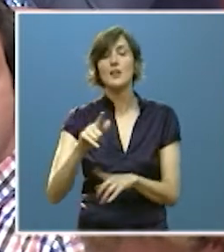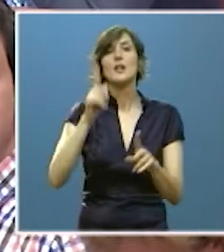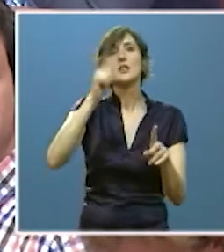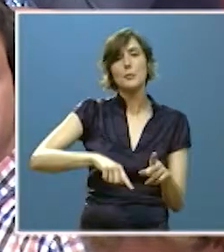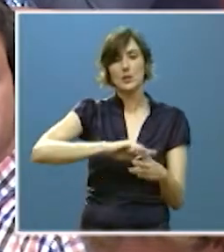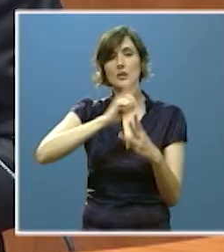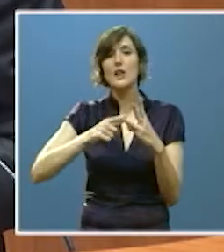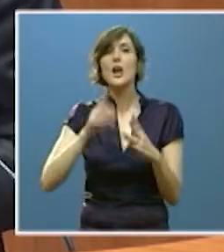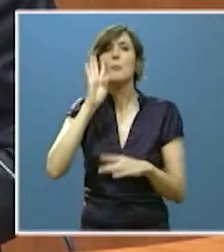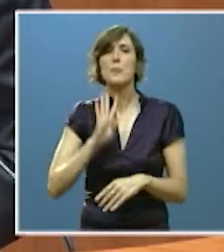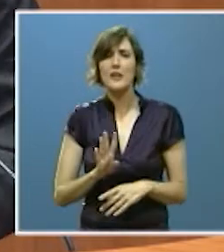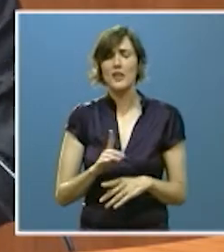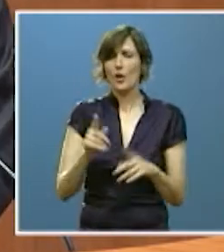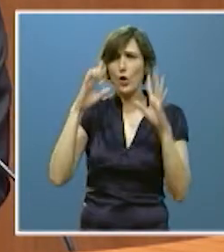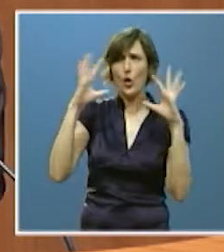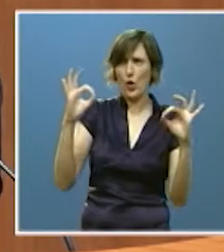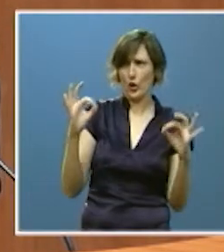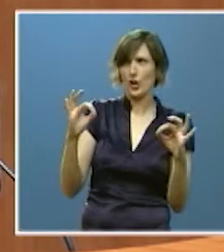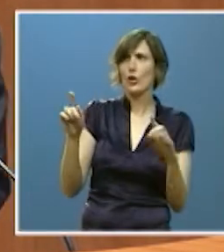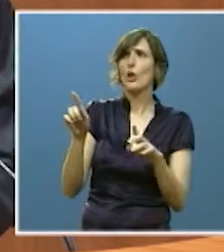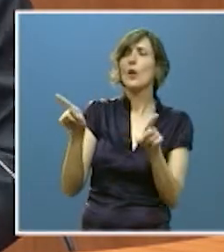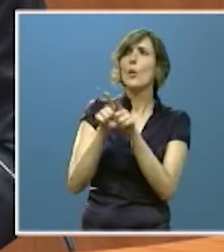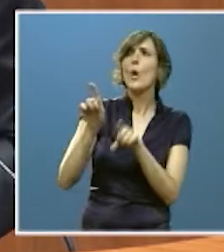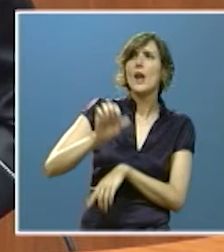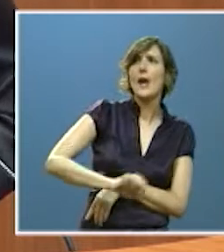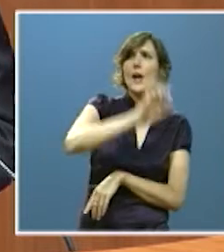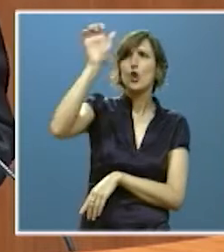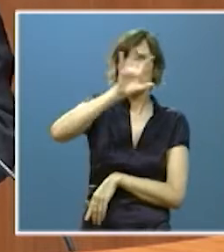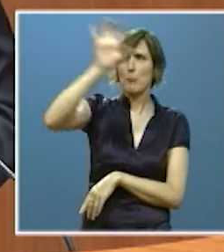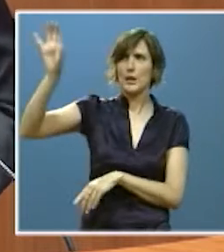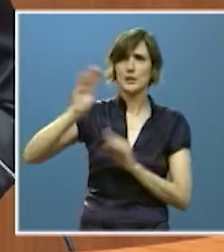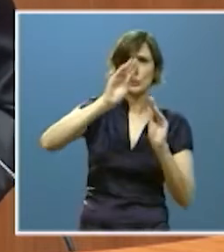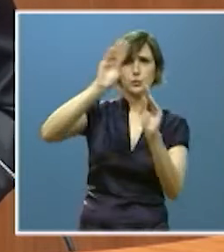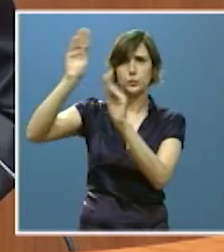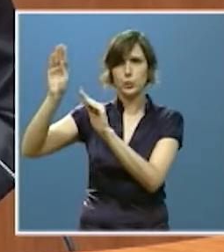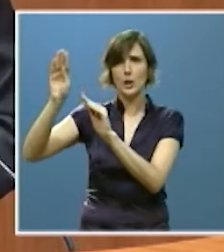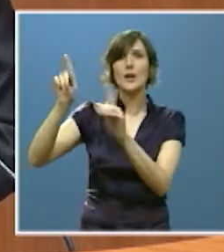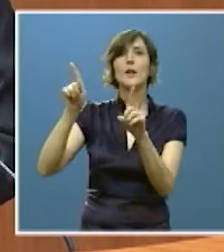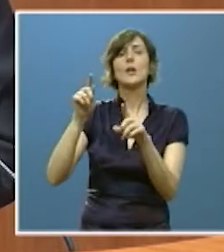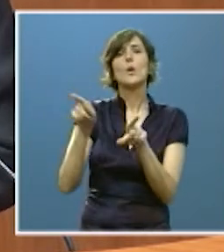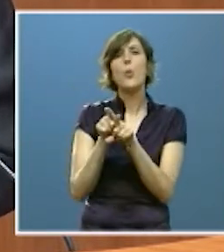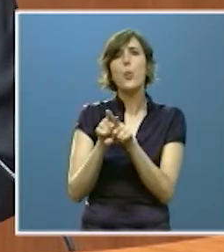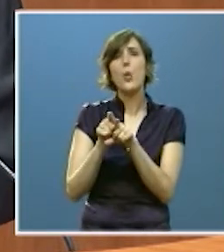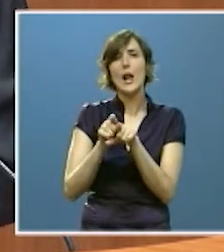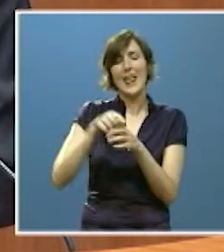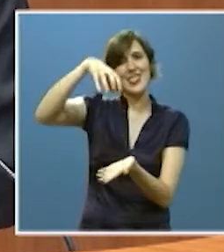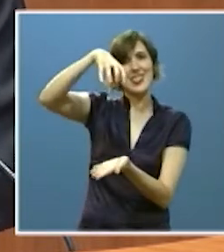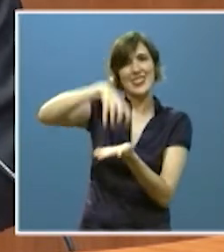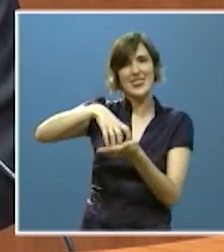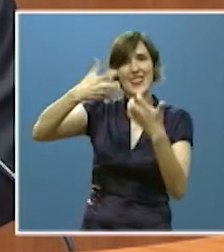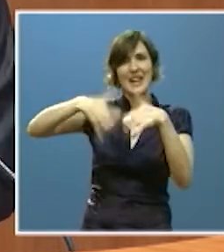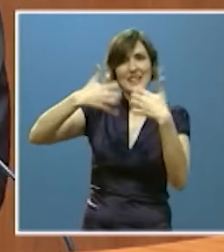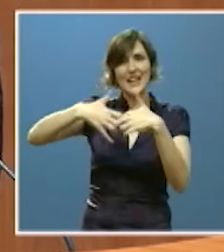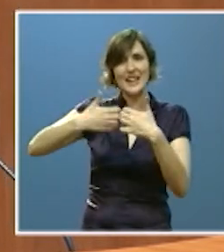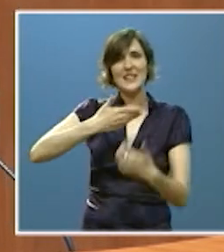parece razonable seguir el ejemplo de otros países europeos y mantener centrales térmicas en funcionamiento y